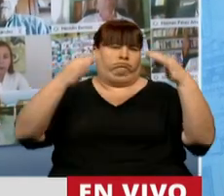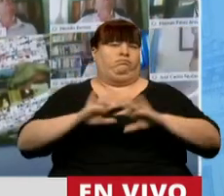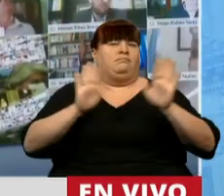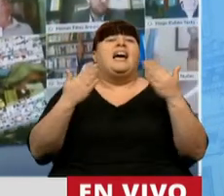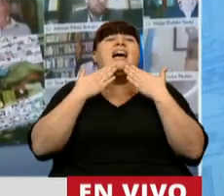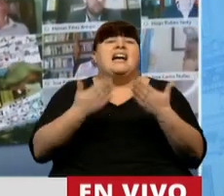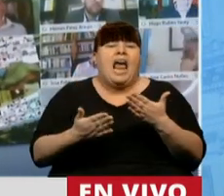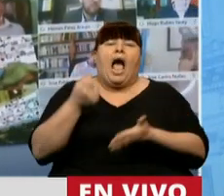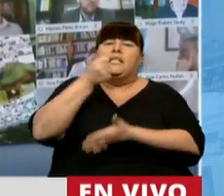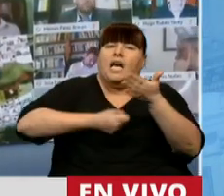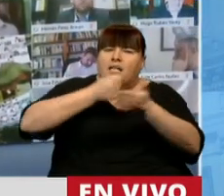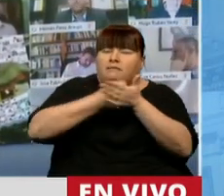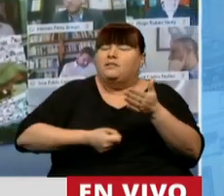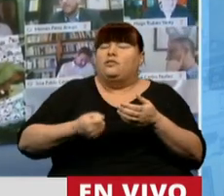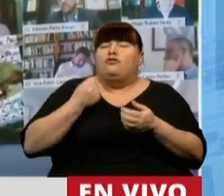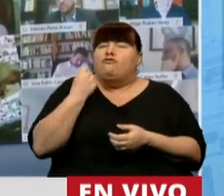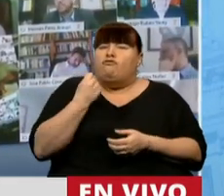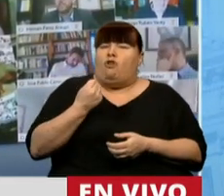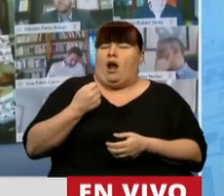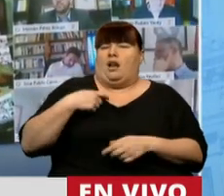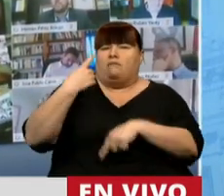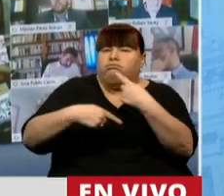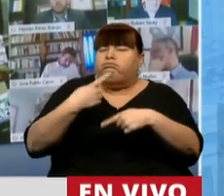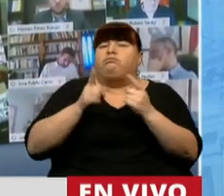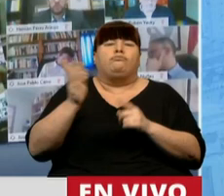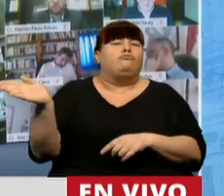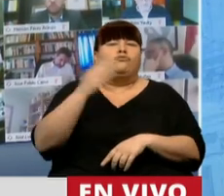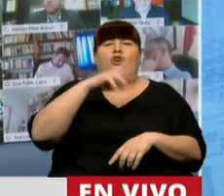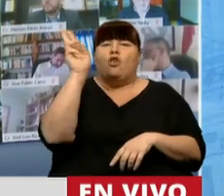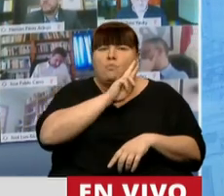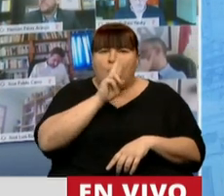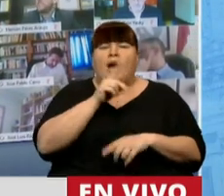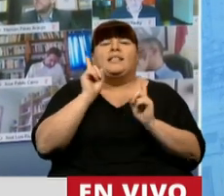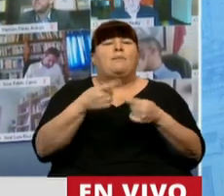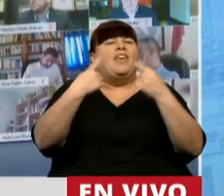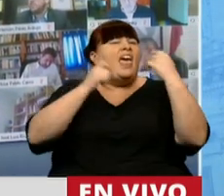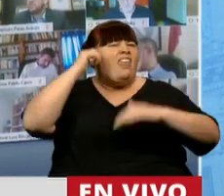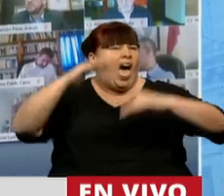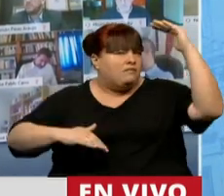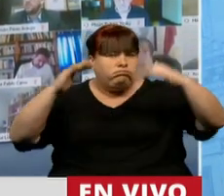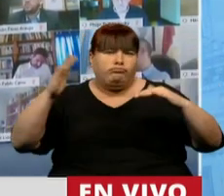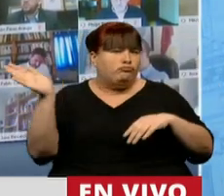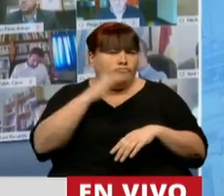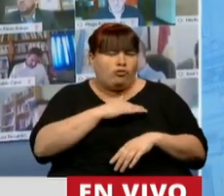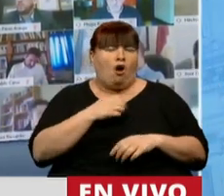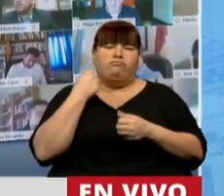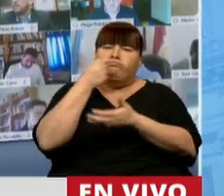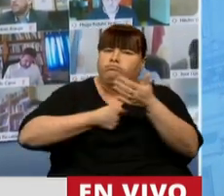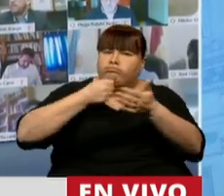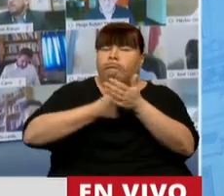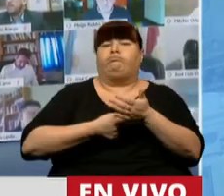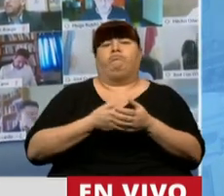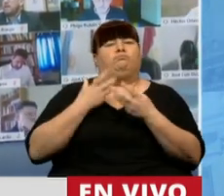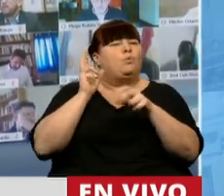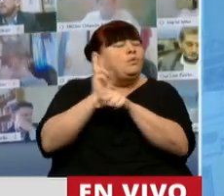gracias a la militancia incansable de todas las mujeres y de distintas edades que alzaron la bandera